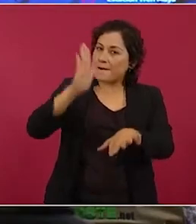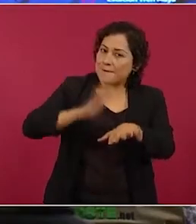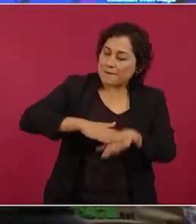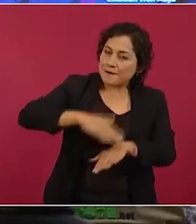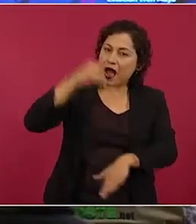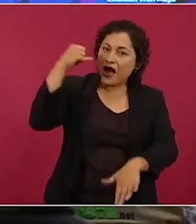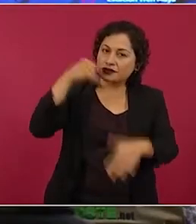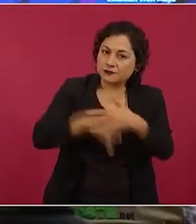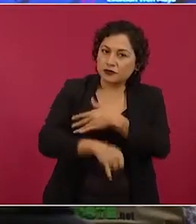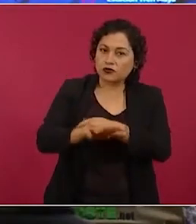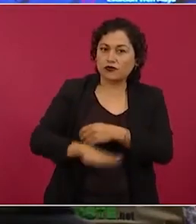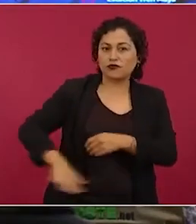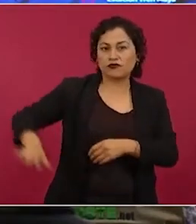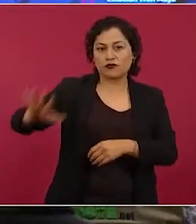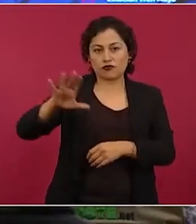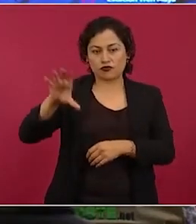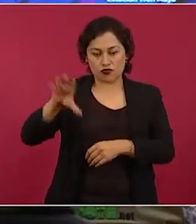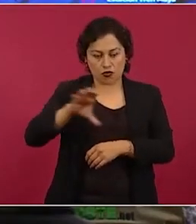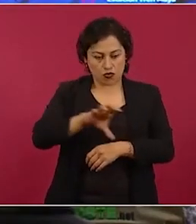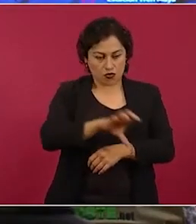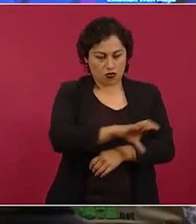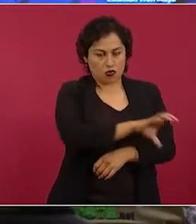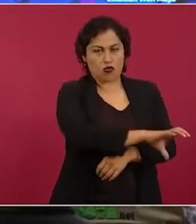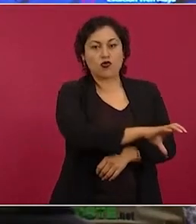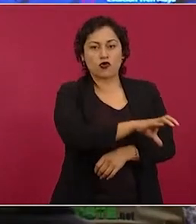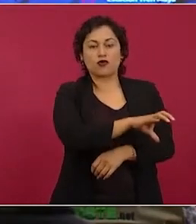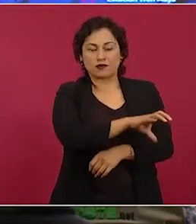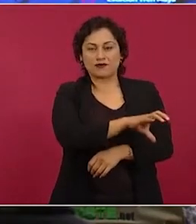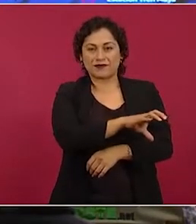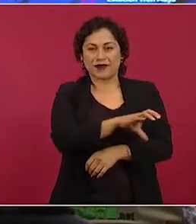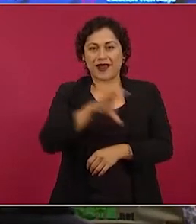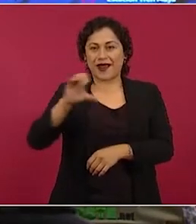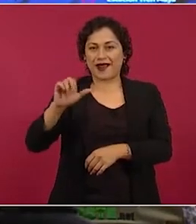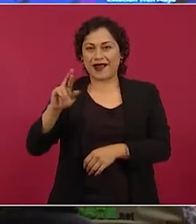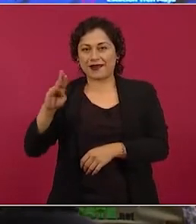por el lado del Caribe, por el lado del Golfo